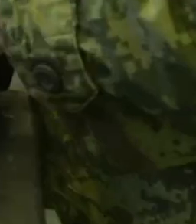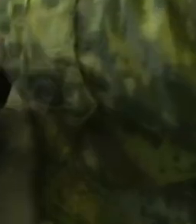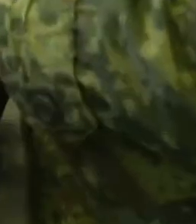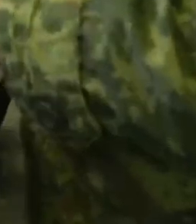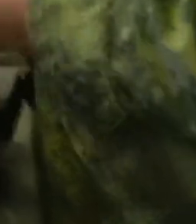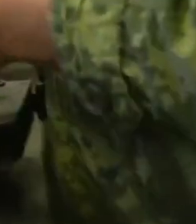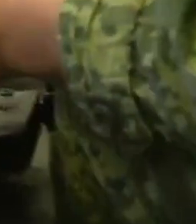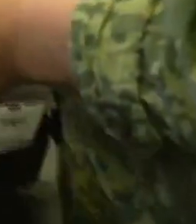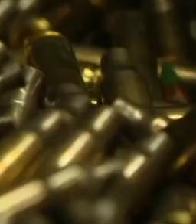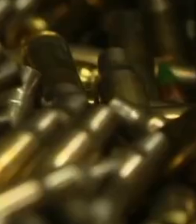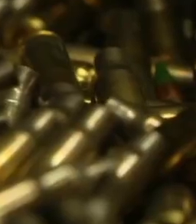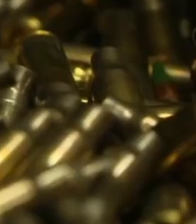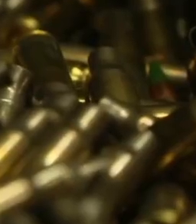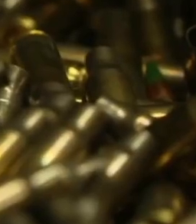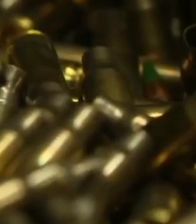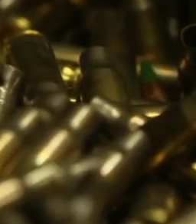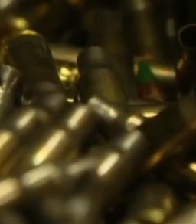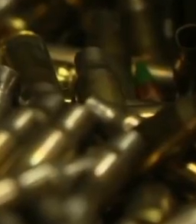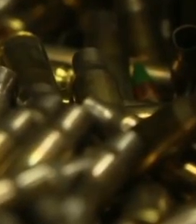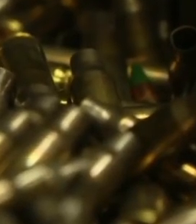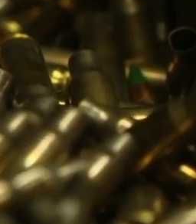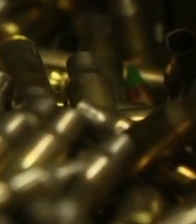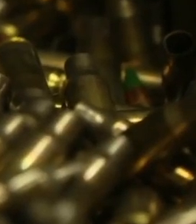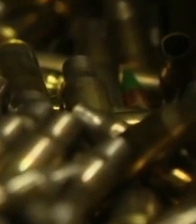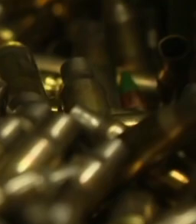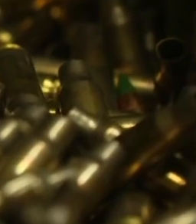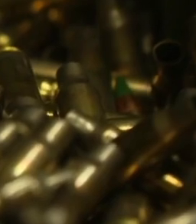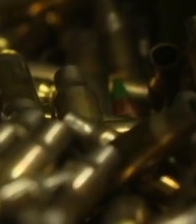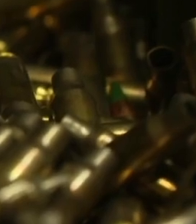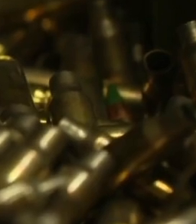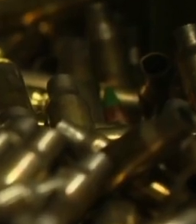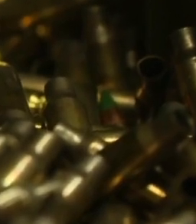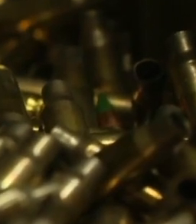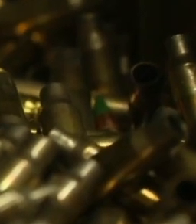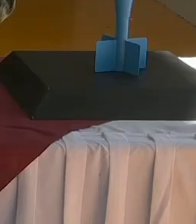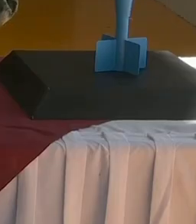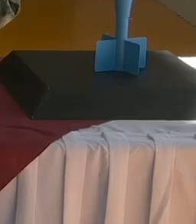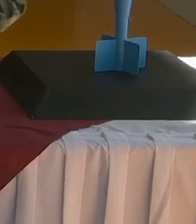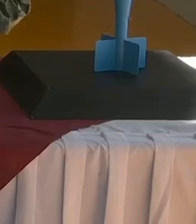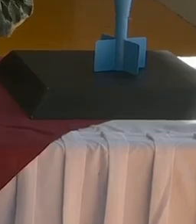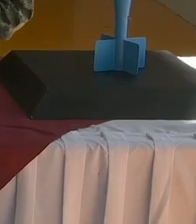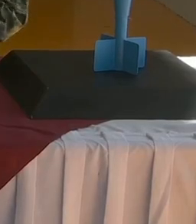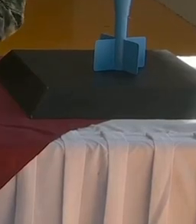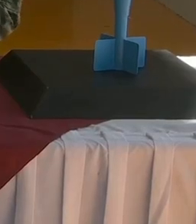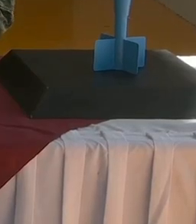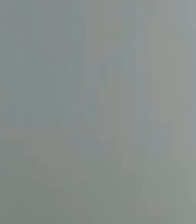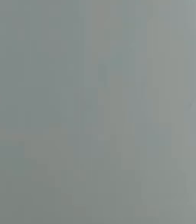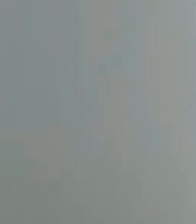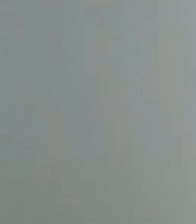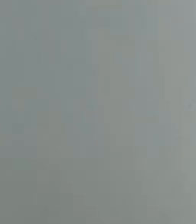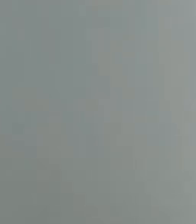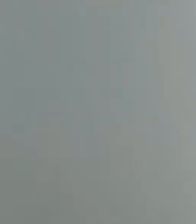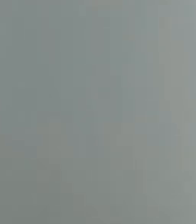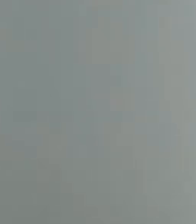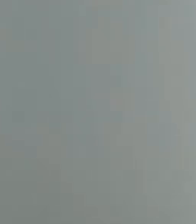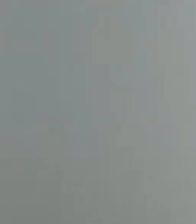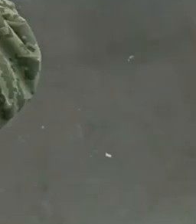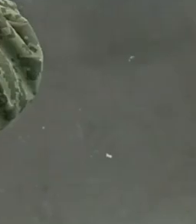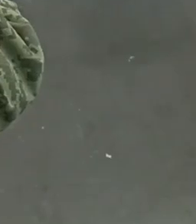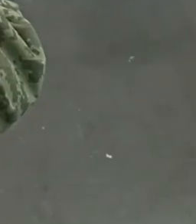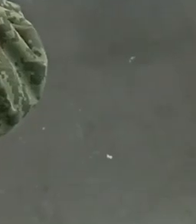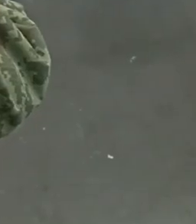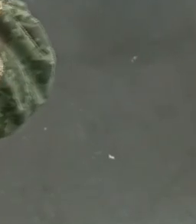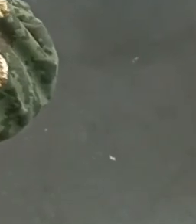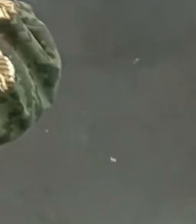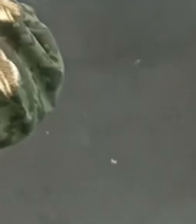780 mil refacciones y accesorios, 67 millones de cartuchos de diferentes calibres, 347 mil granadas,